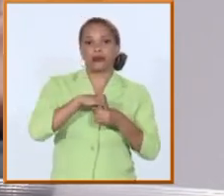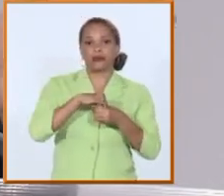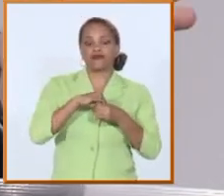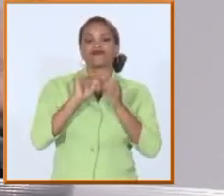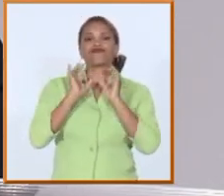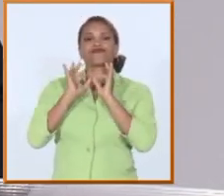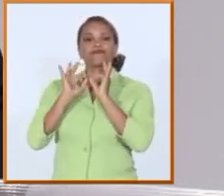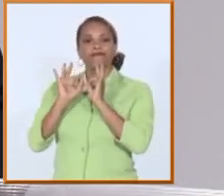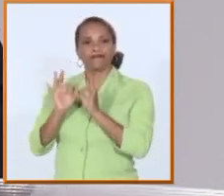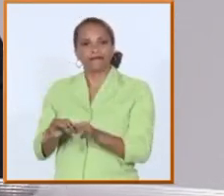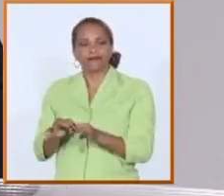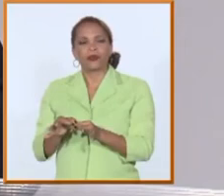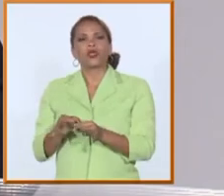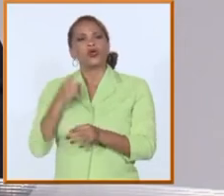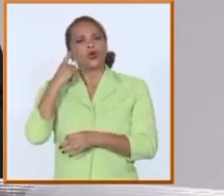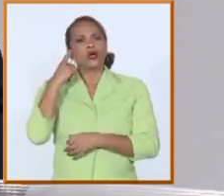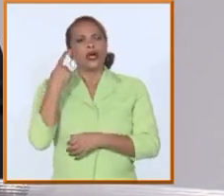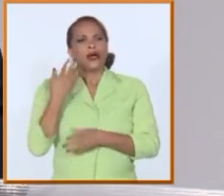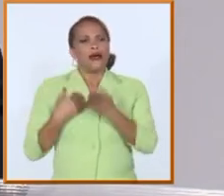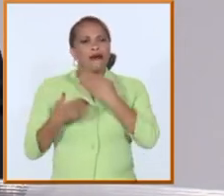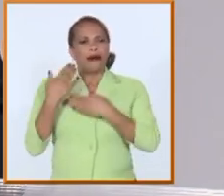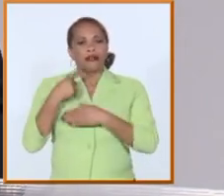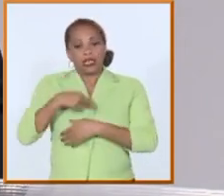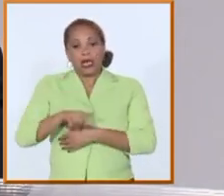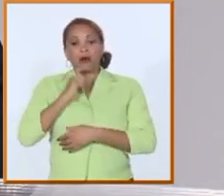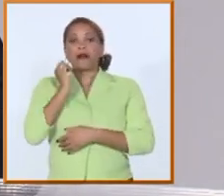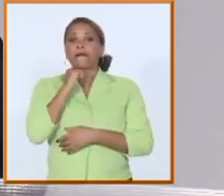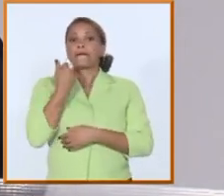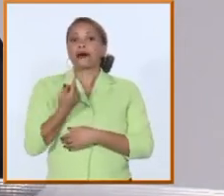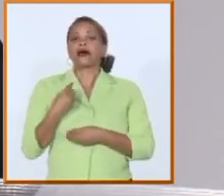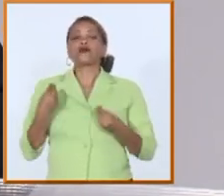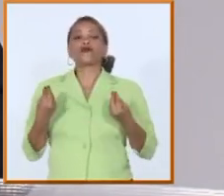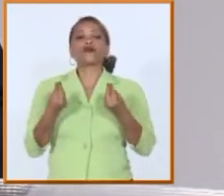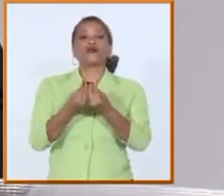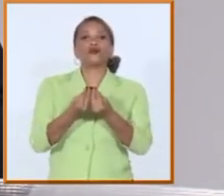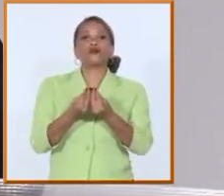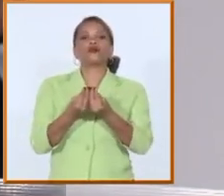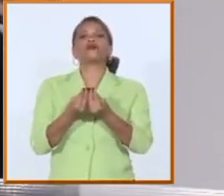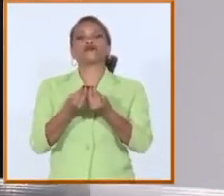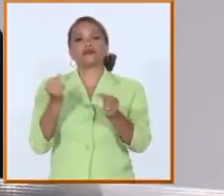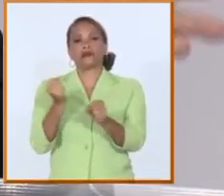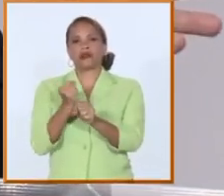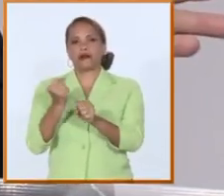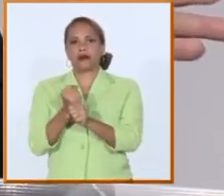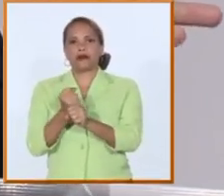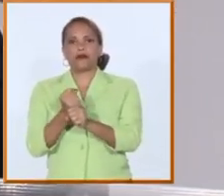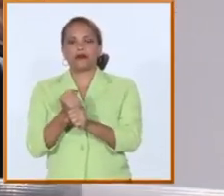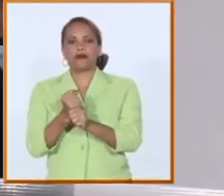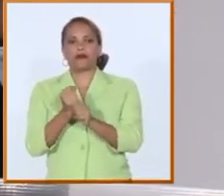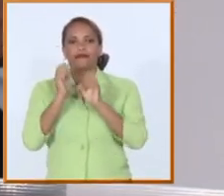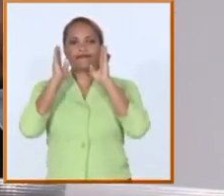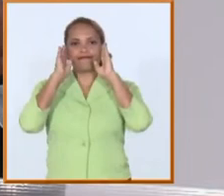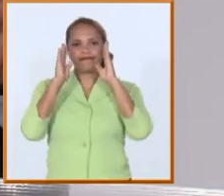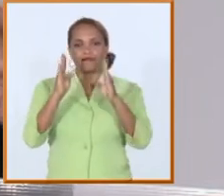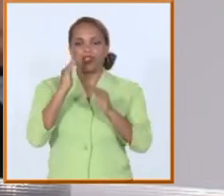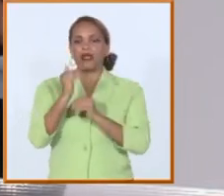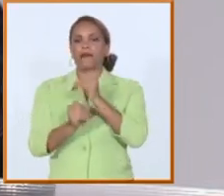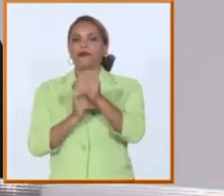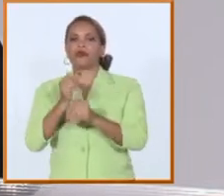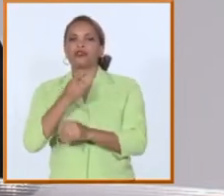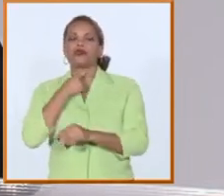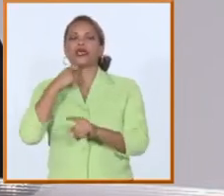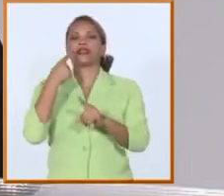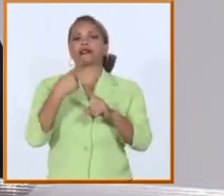tradicionalmente y ahora más de conjunto estamos y estaremos trabajando en que estos procesos de exámenes